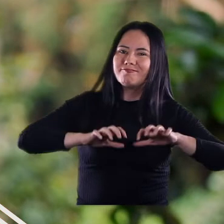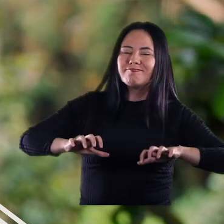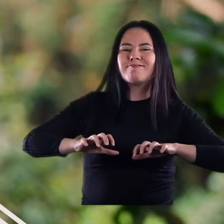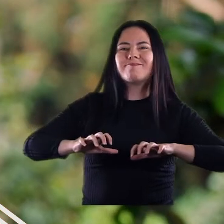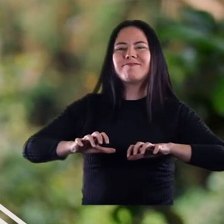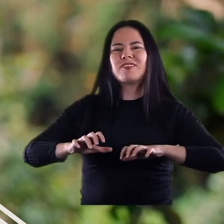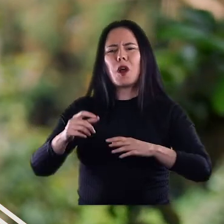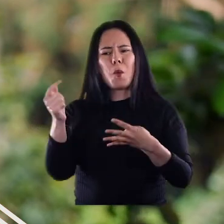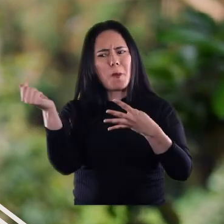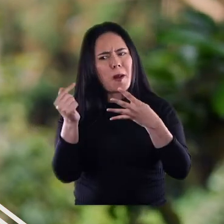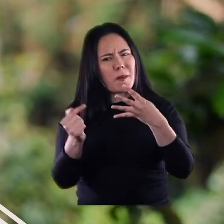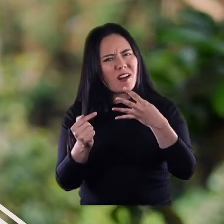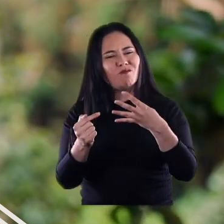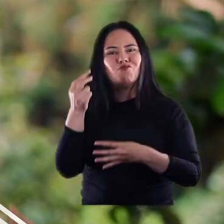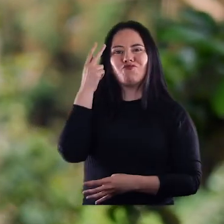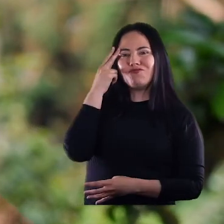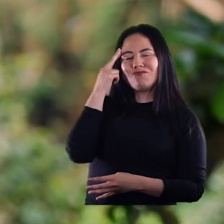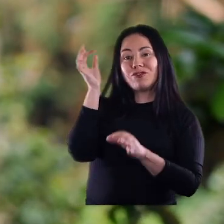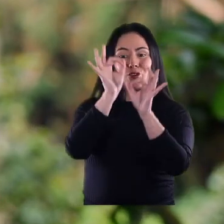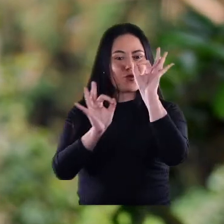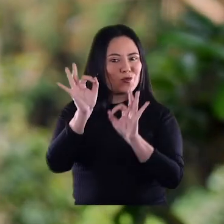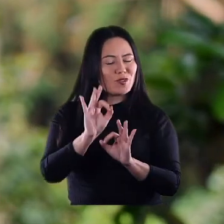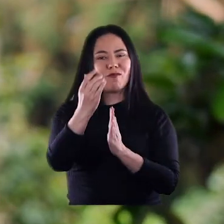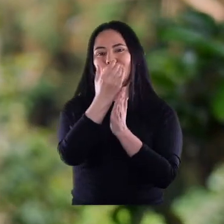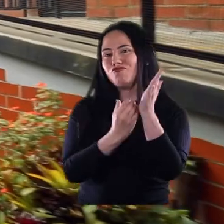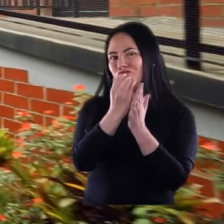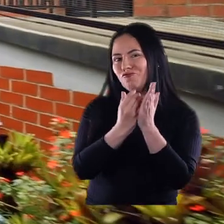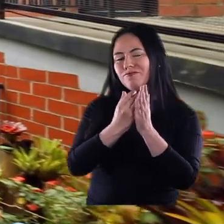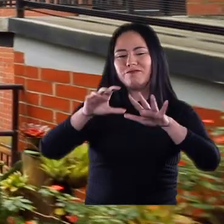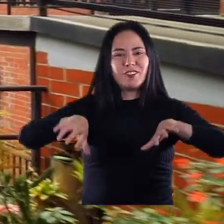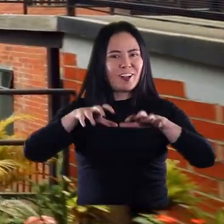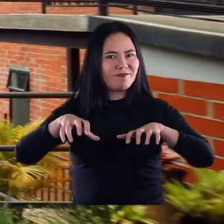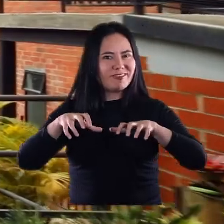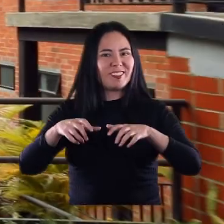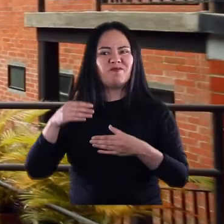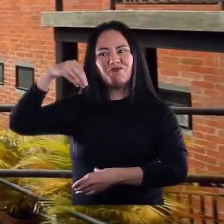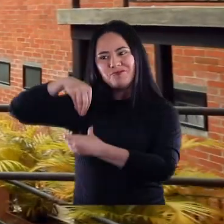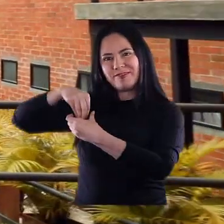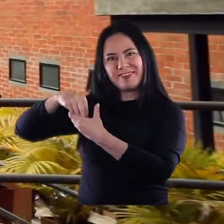actividades, entre ellas obviamente reorganizar nuestro penso, nuestro currículo escolar.